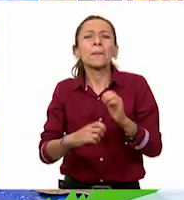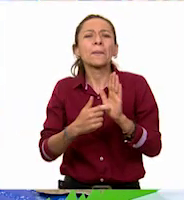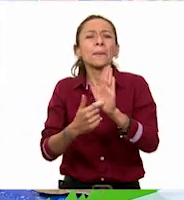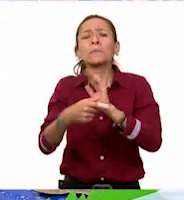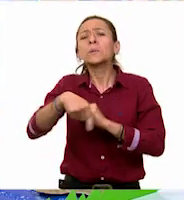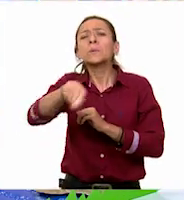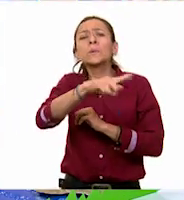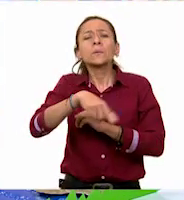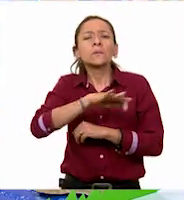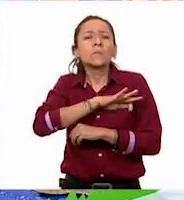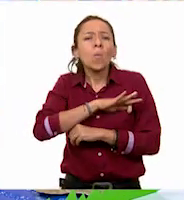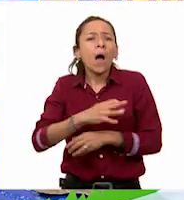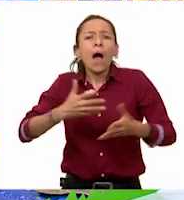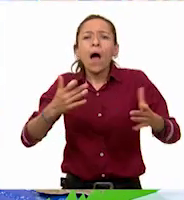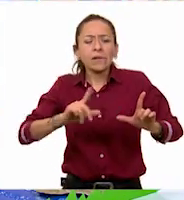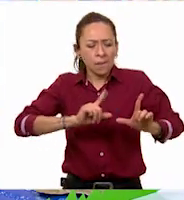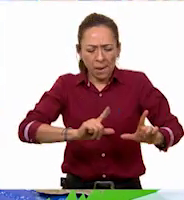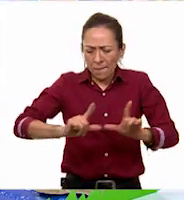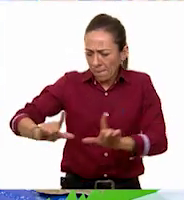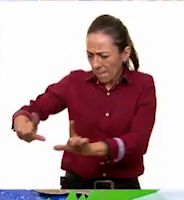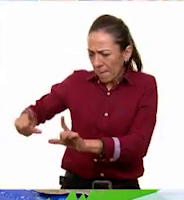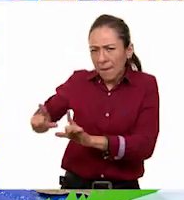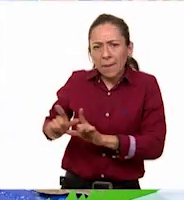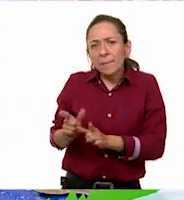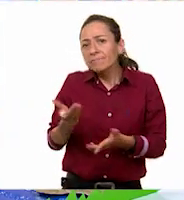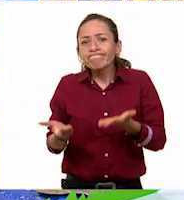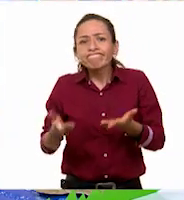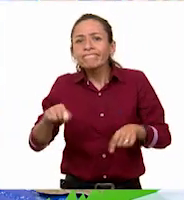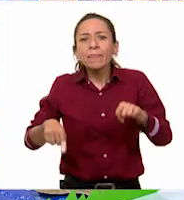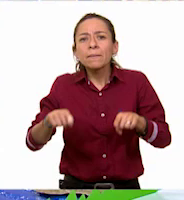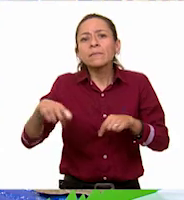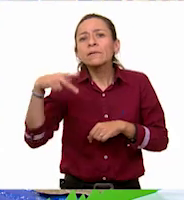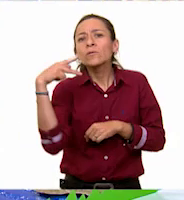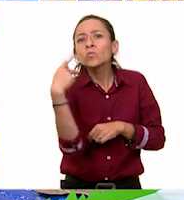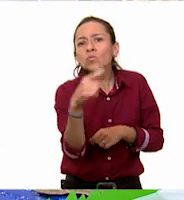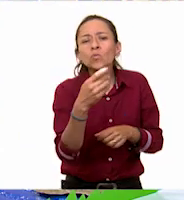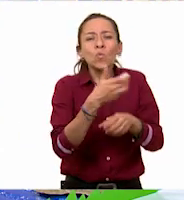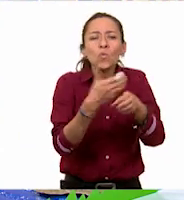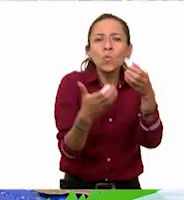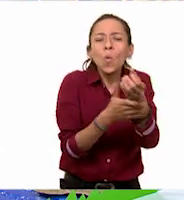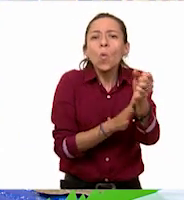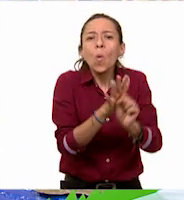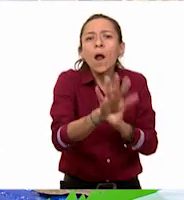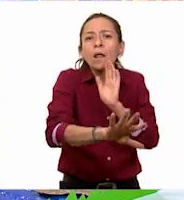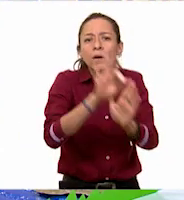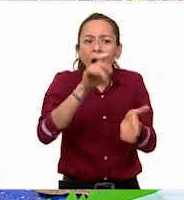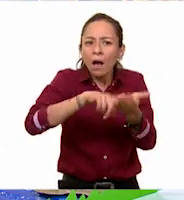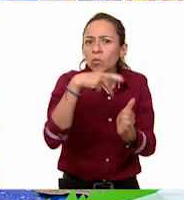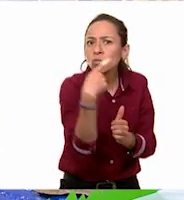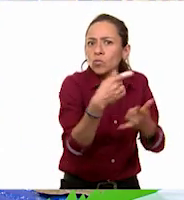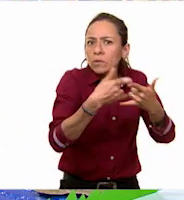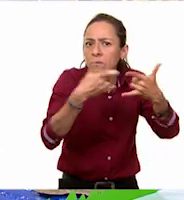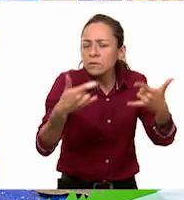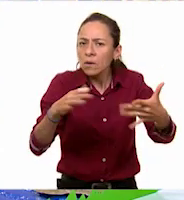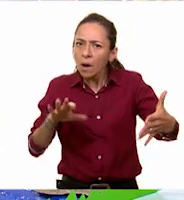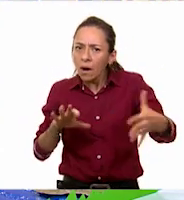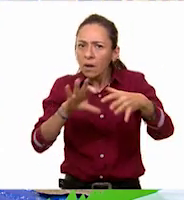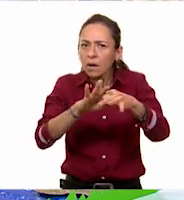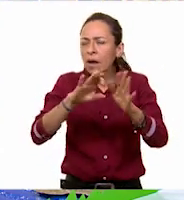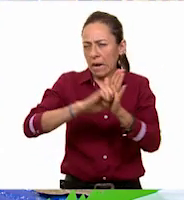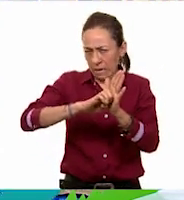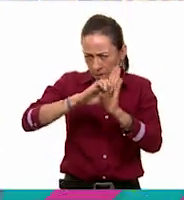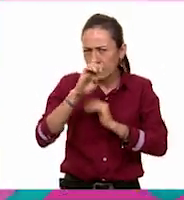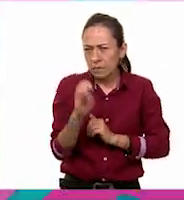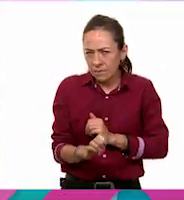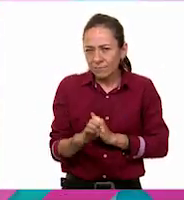diferentes tarjetas de acuerdo a la historia del objeto que tengan. Por ejemplo, para mi exposición